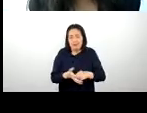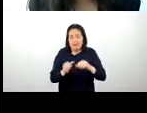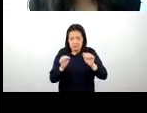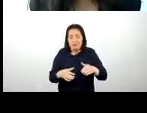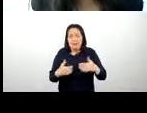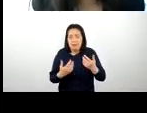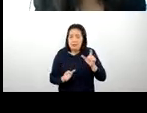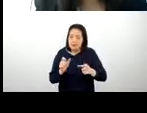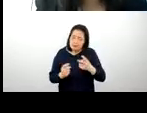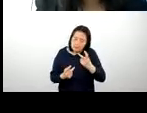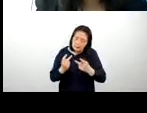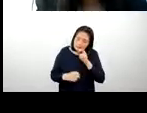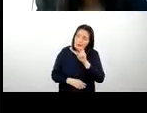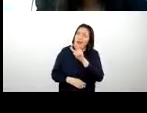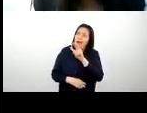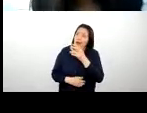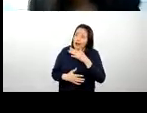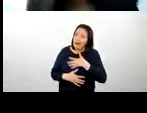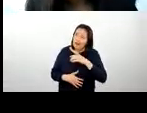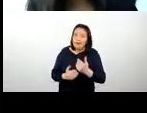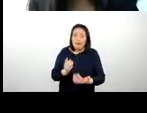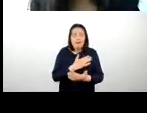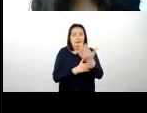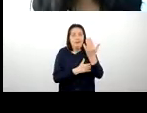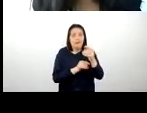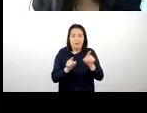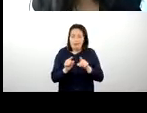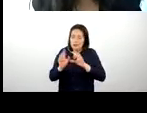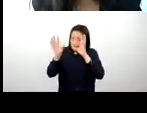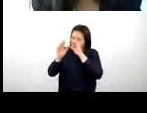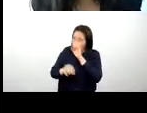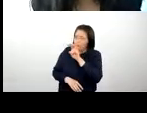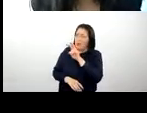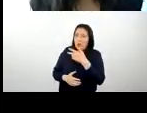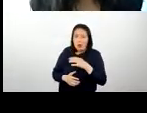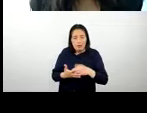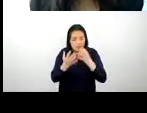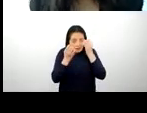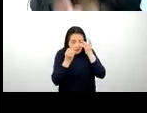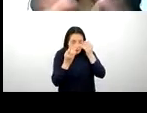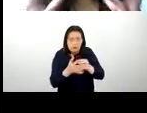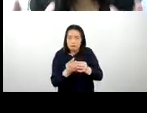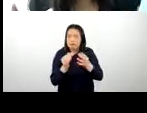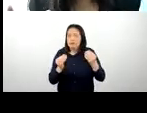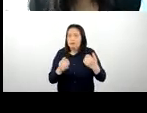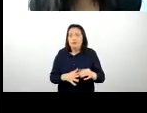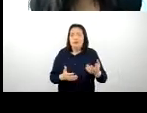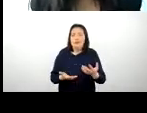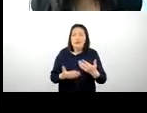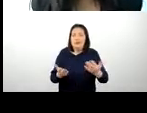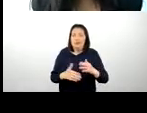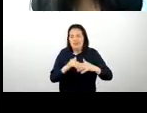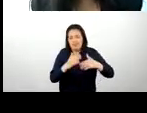los visitantes puedan disfrutarlo, tanto de día como de noche, ¿no? Realmente, la riqueza informativa que se tiene en la fachada